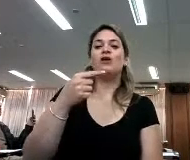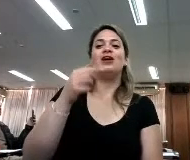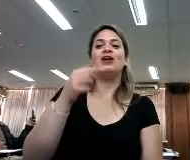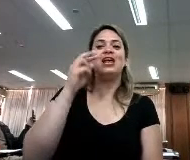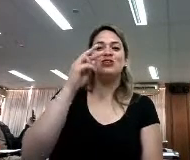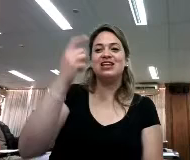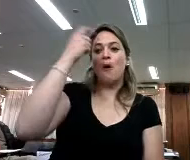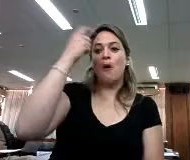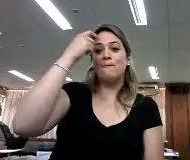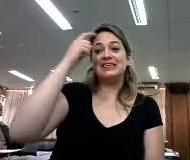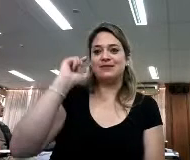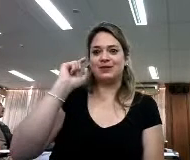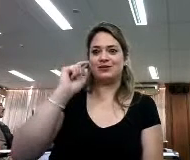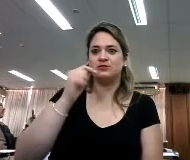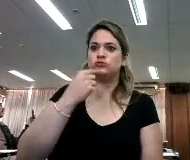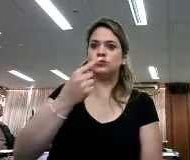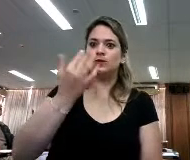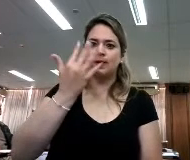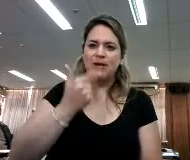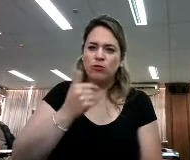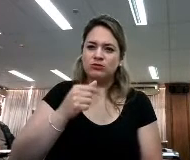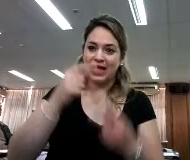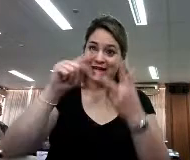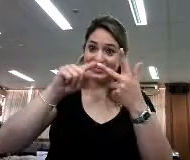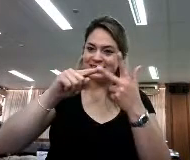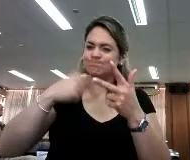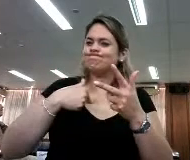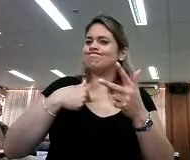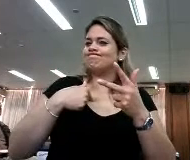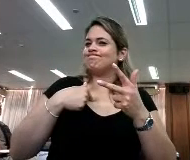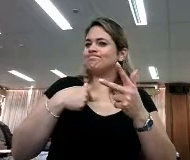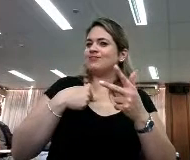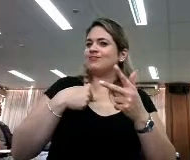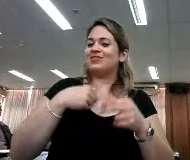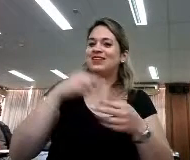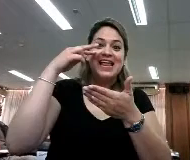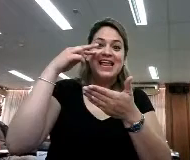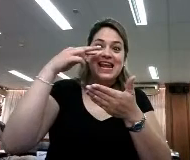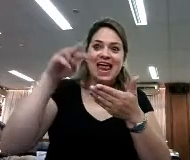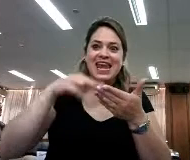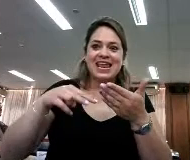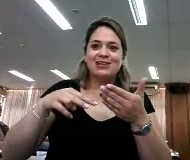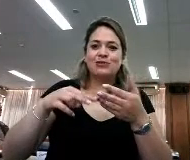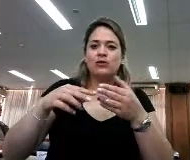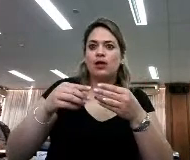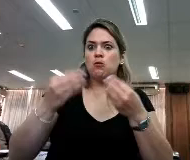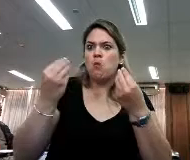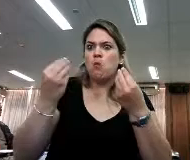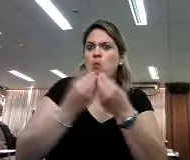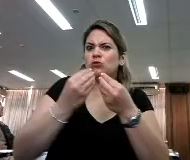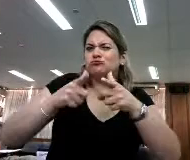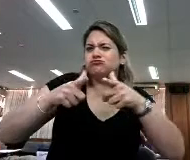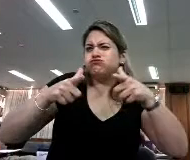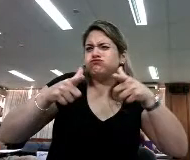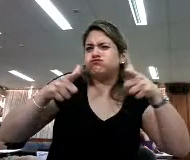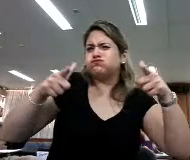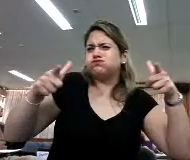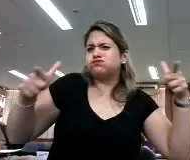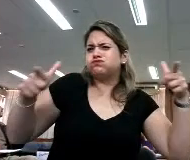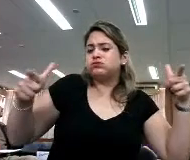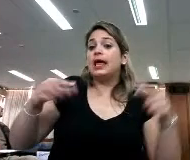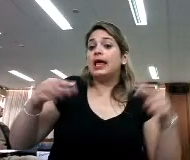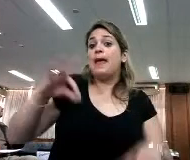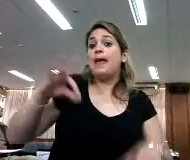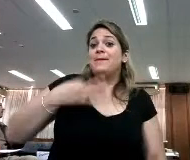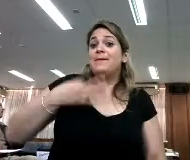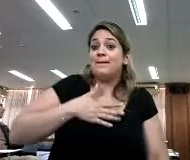Y digo que esta me gusta porque es cuando empezamos a entender que la lectura en realidad abarca muchas cosas, se puede leer la vida misma,